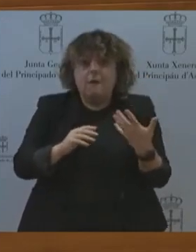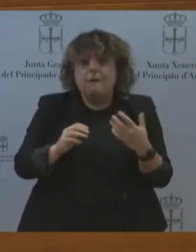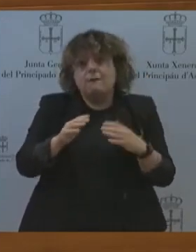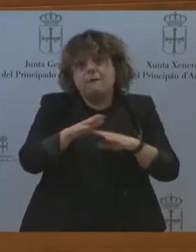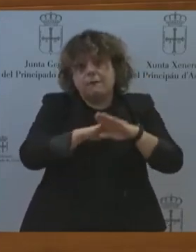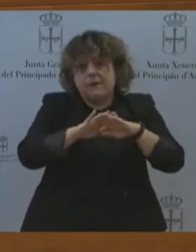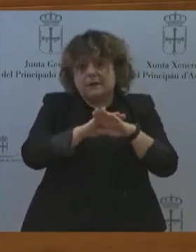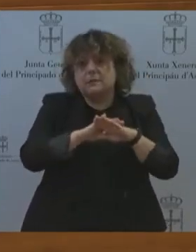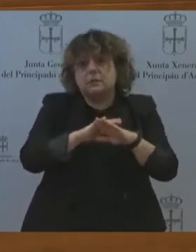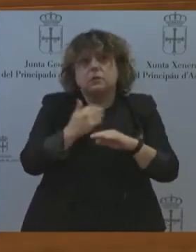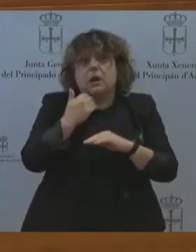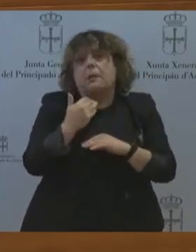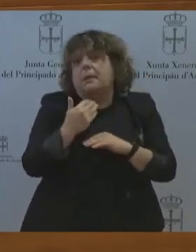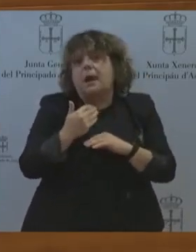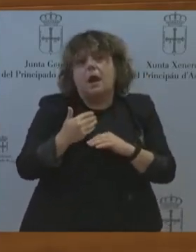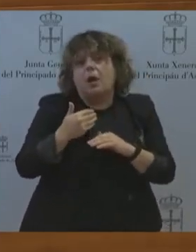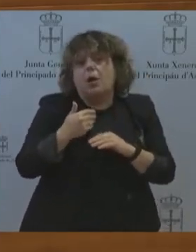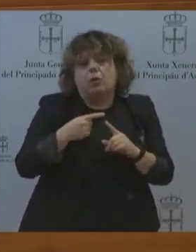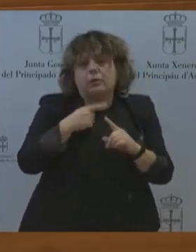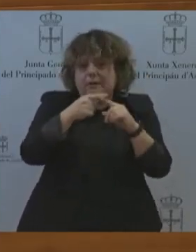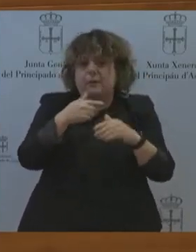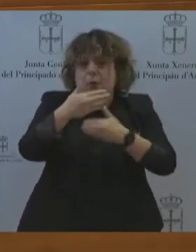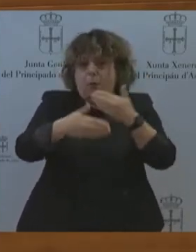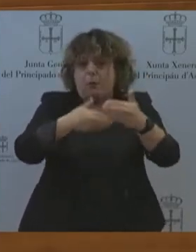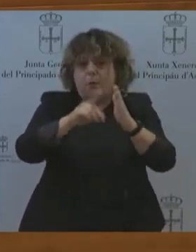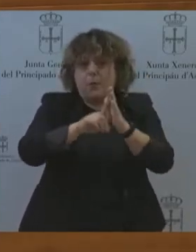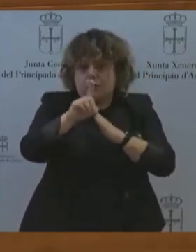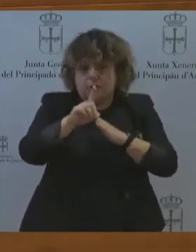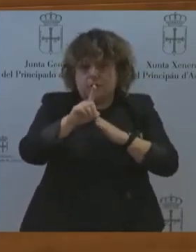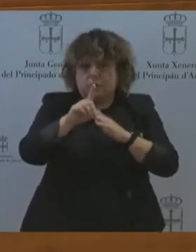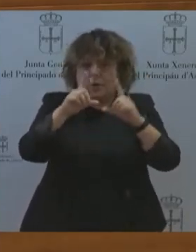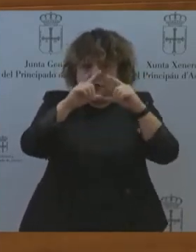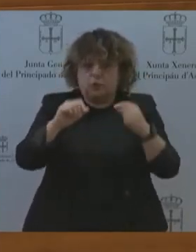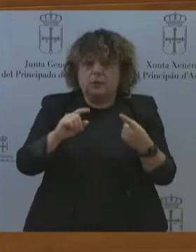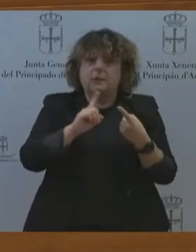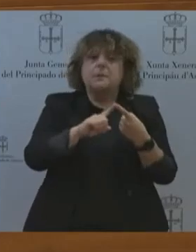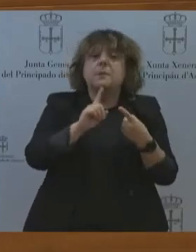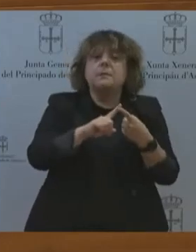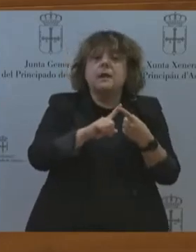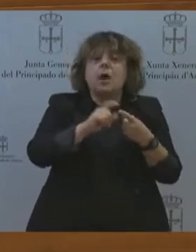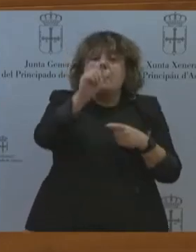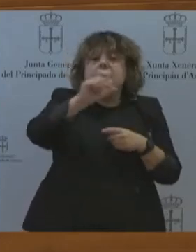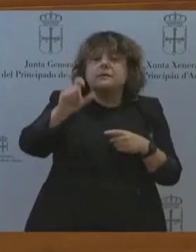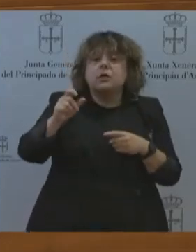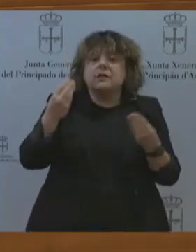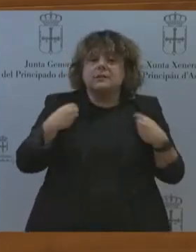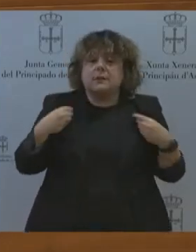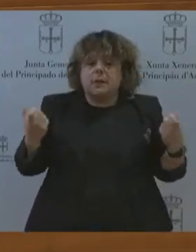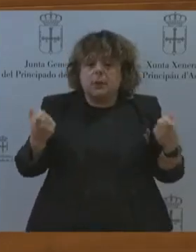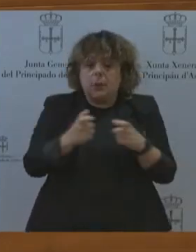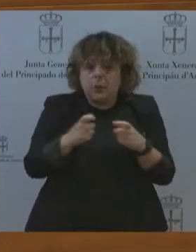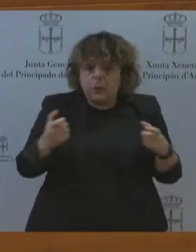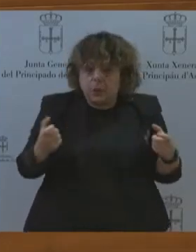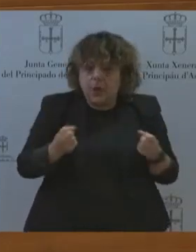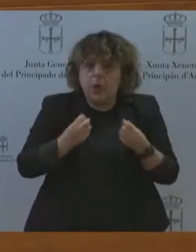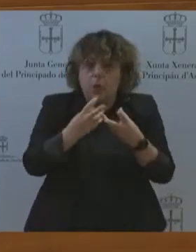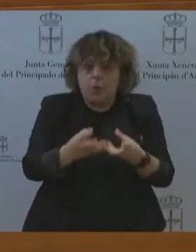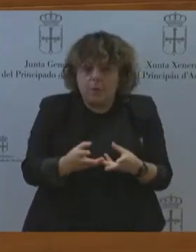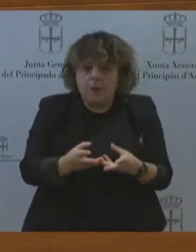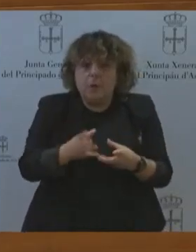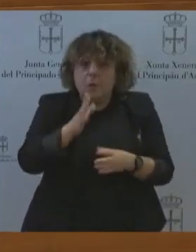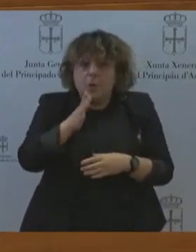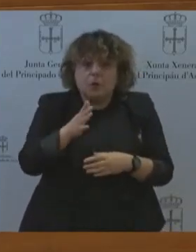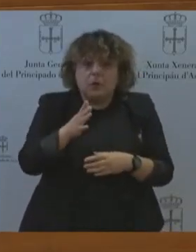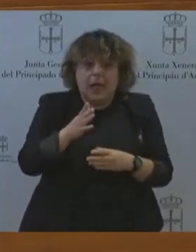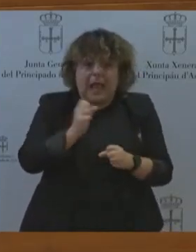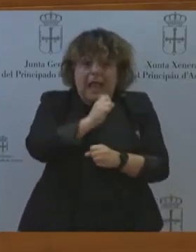Asturias. En primer lugar, demografía. Porque no es sostenible que Asturias, a lo largo de la pasada legislatura, perdiera 24.000